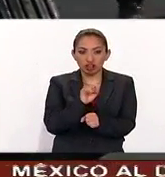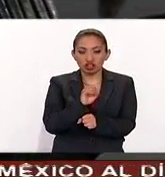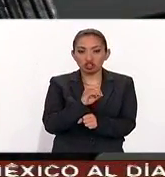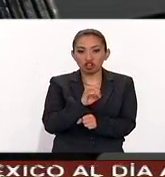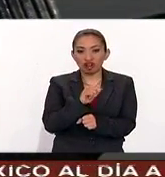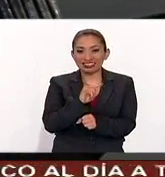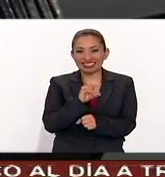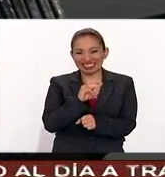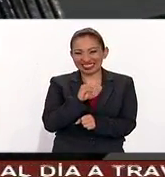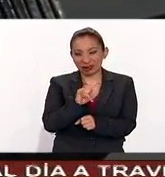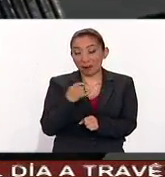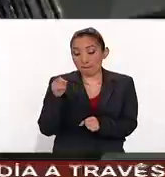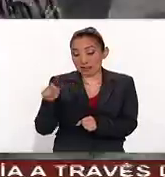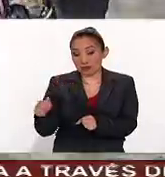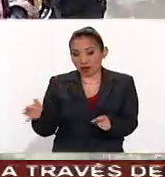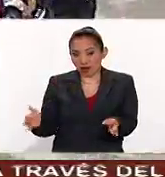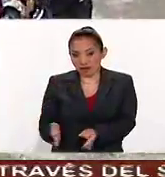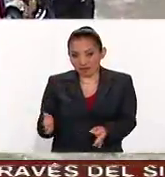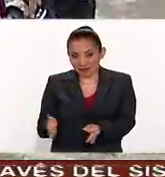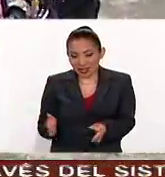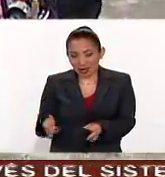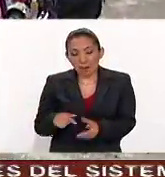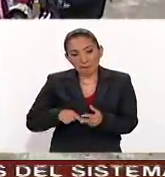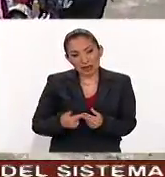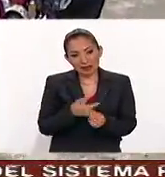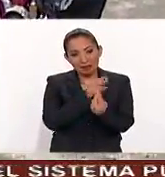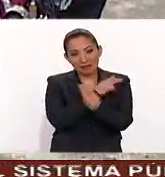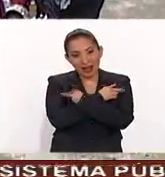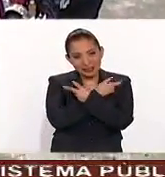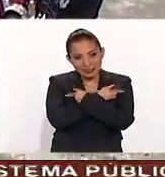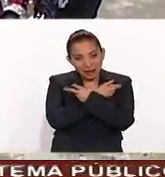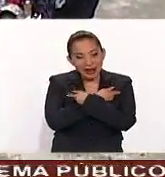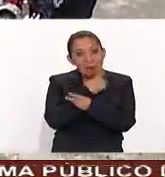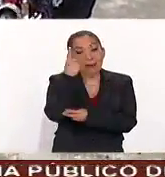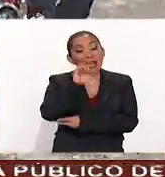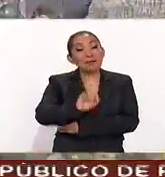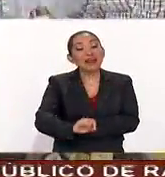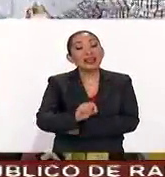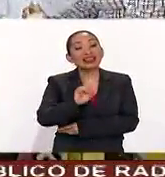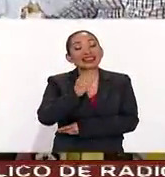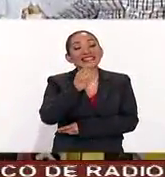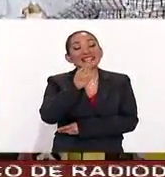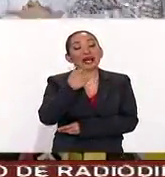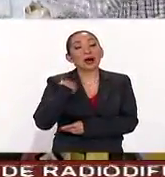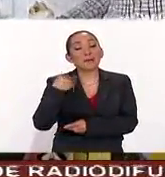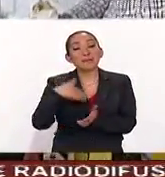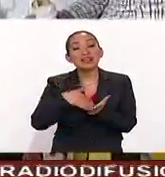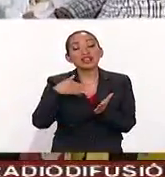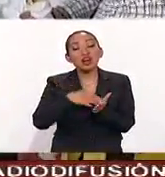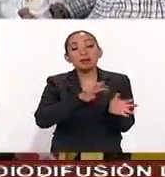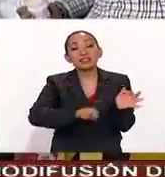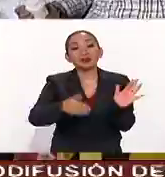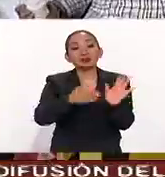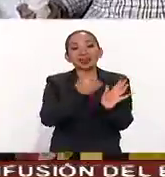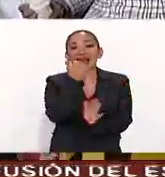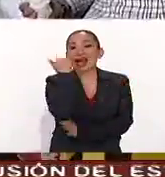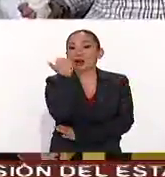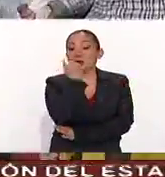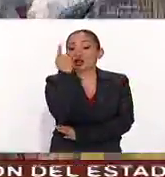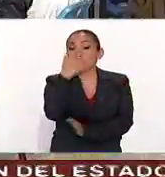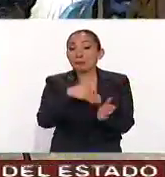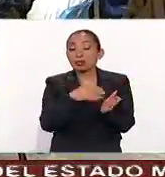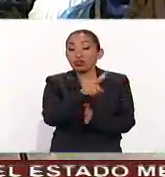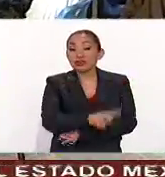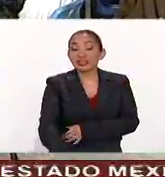Junto con el invierno también iniciaron vacaciones para 25 millones 900 mil alumnos y 1